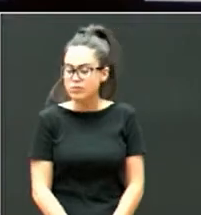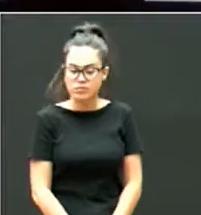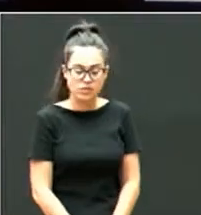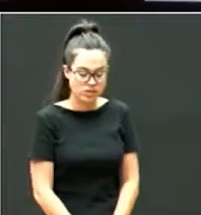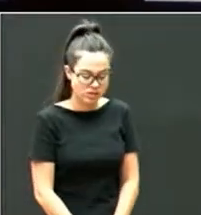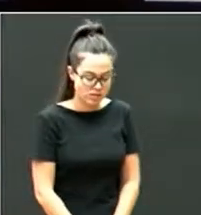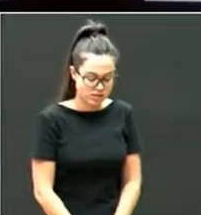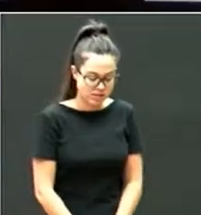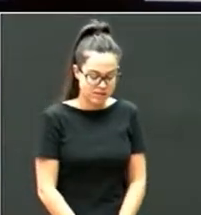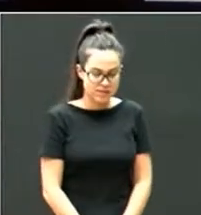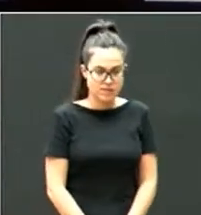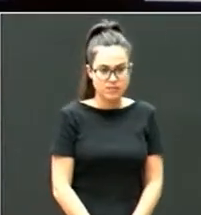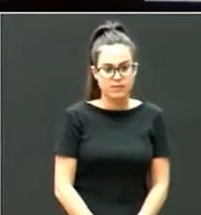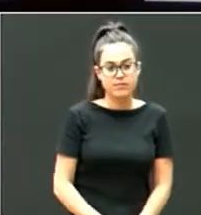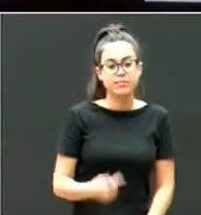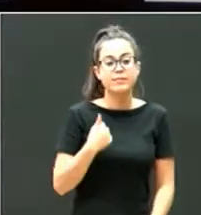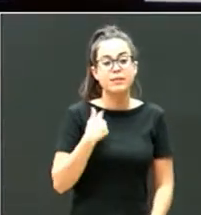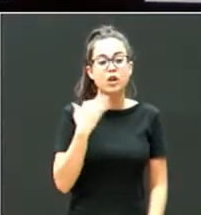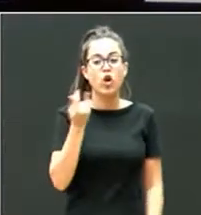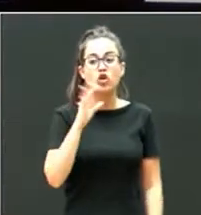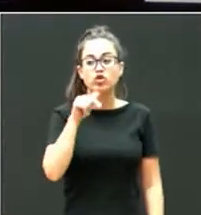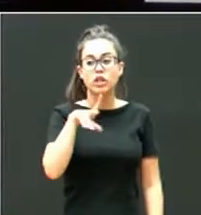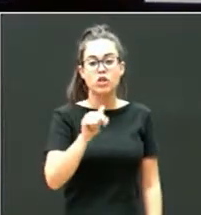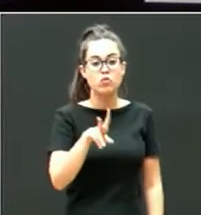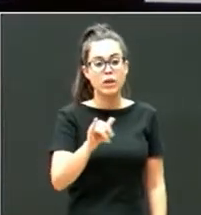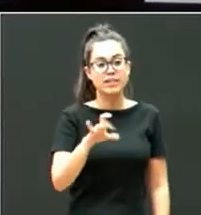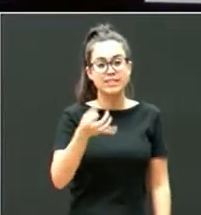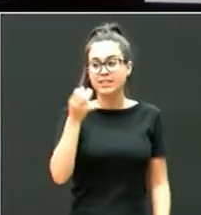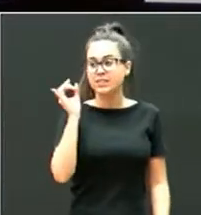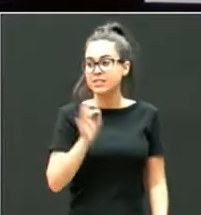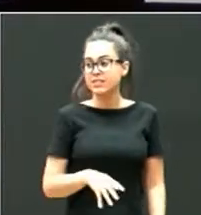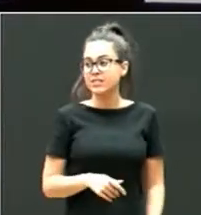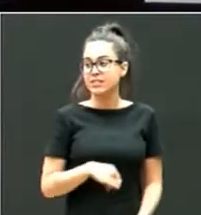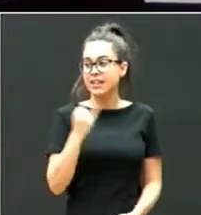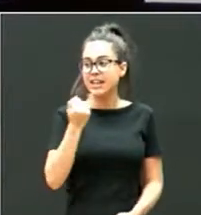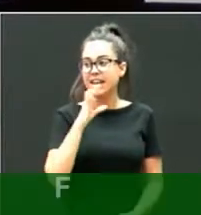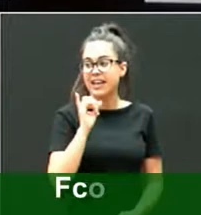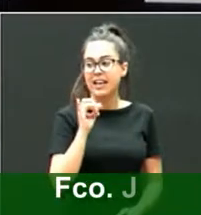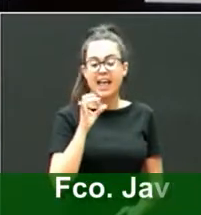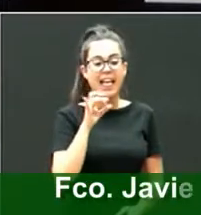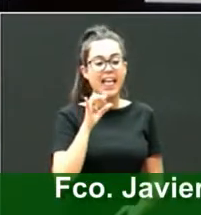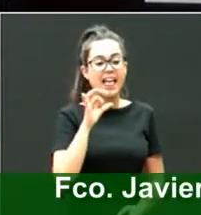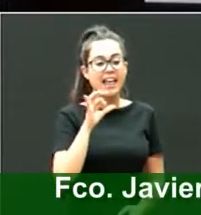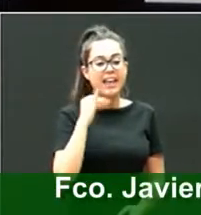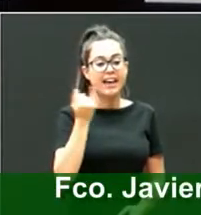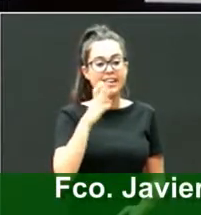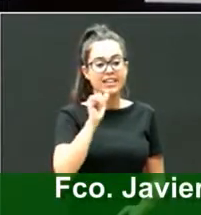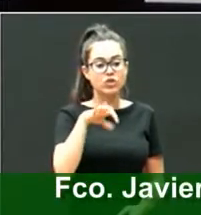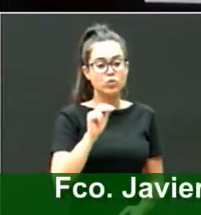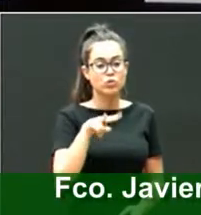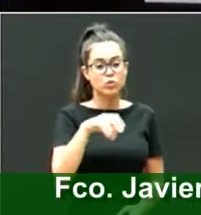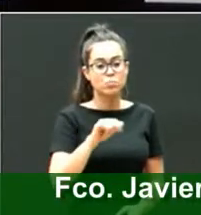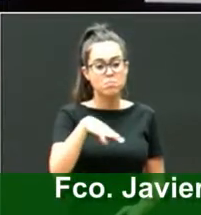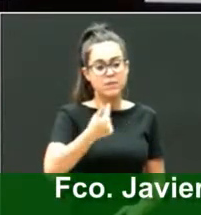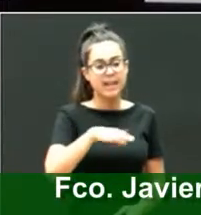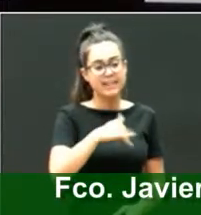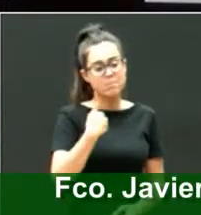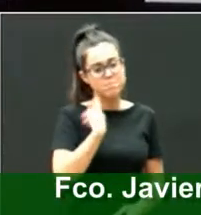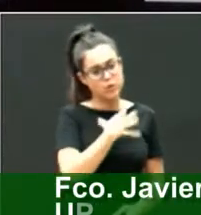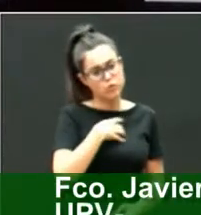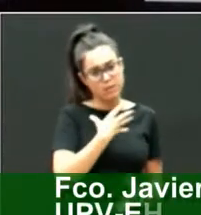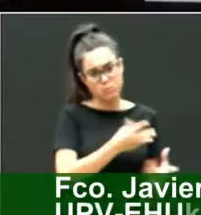A me pasa como a José Luis, que me cuesta mucho, a José Luis Mari, perdón, que me cuesta mucho diferenciar.